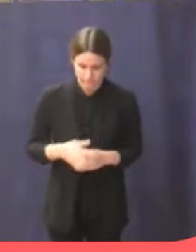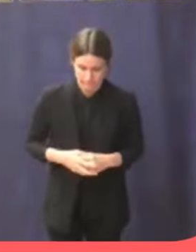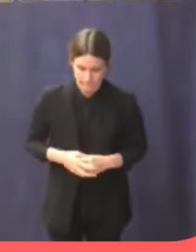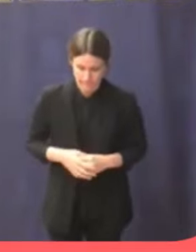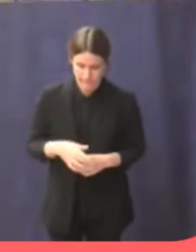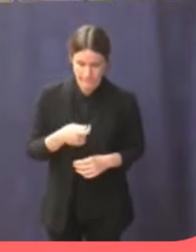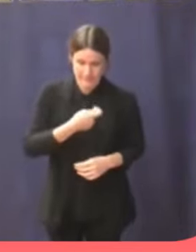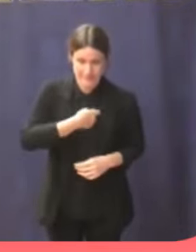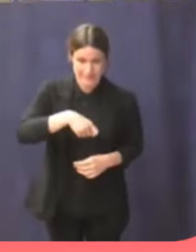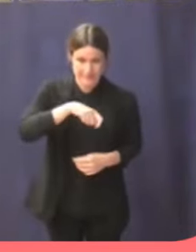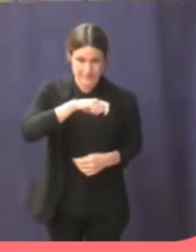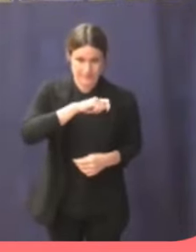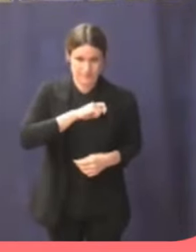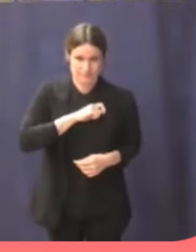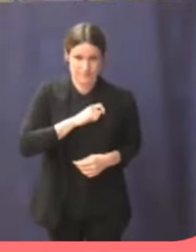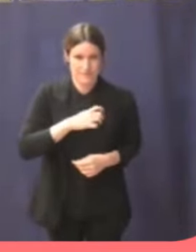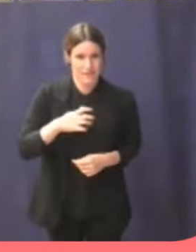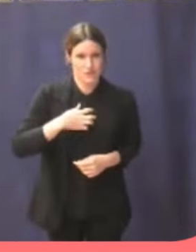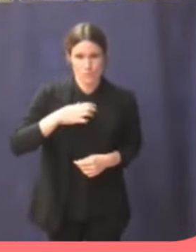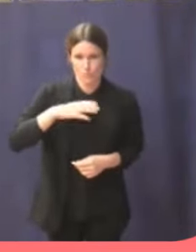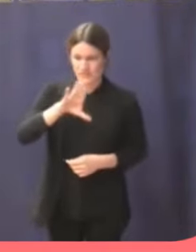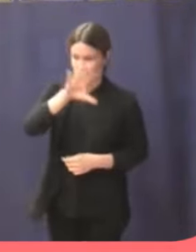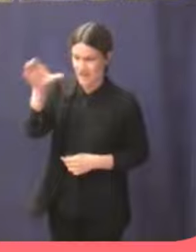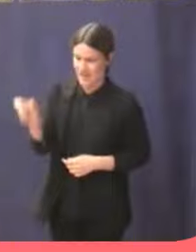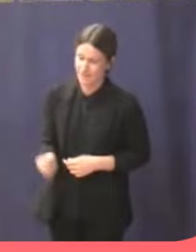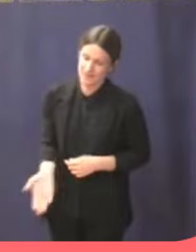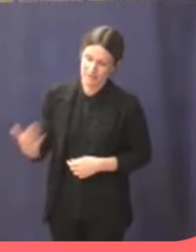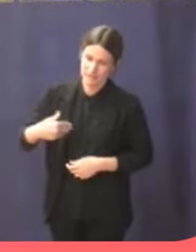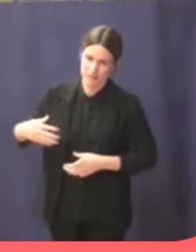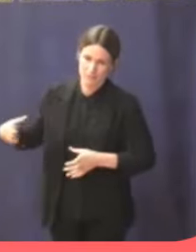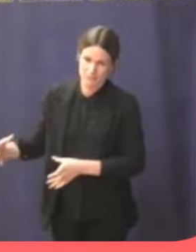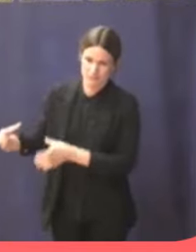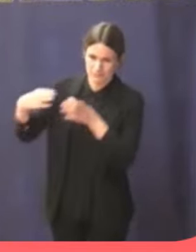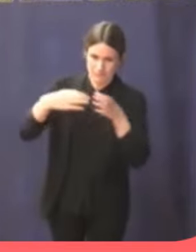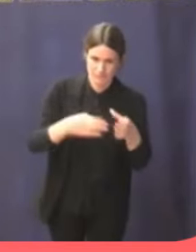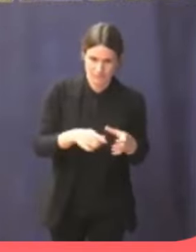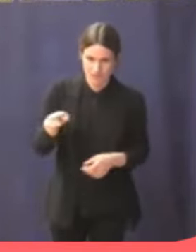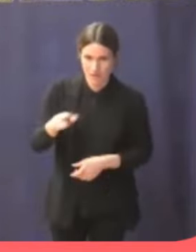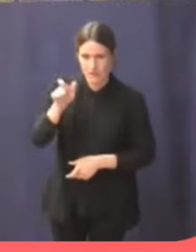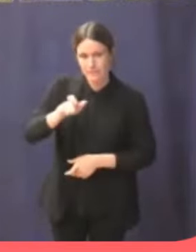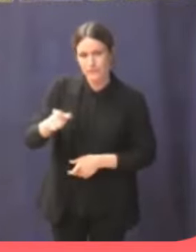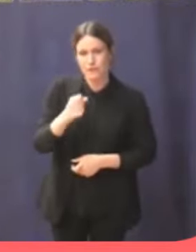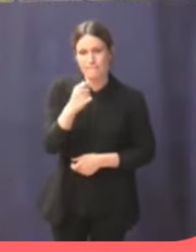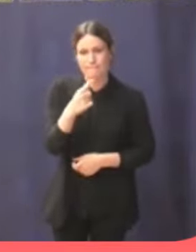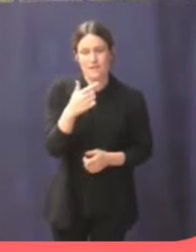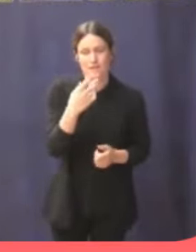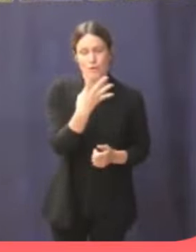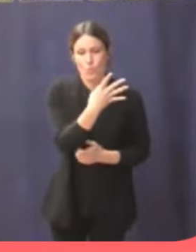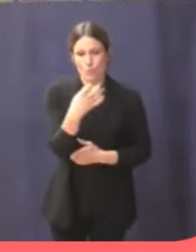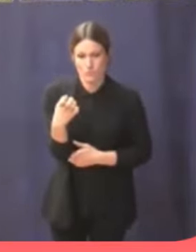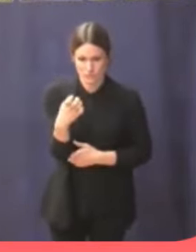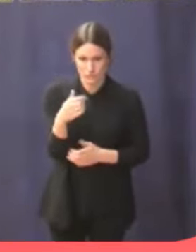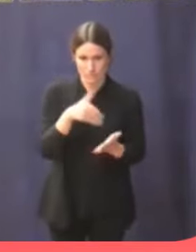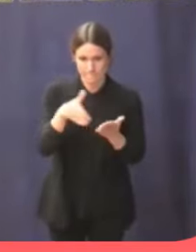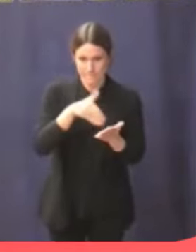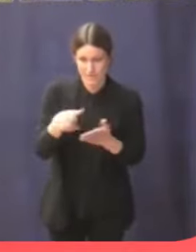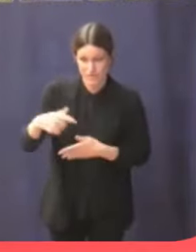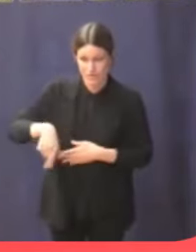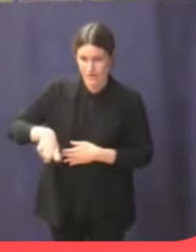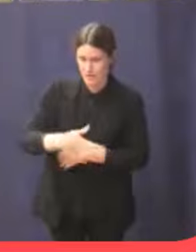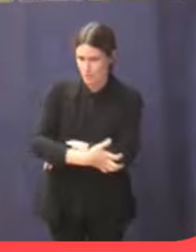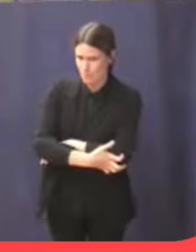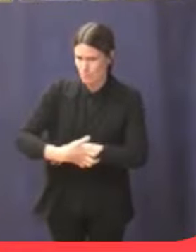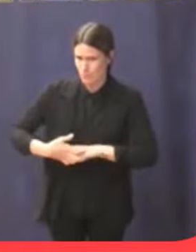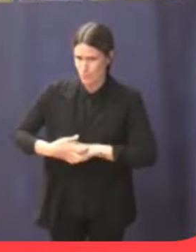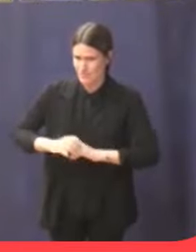España no puede ser el lugar de acogida de toda África. África tiene 1.400 millones de personas donde viven en extrema pobreza muchísimo.